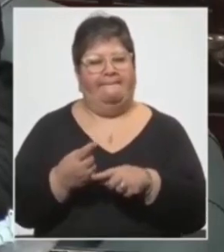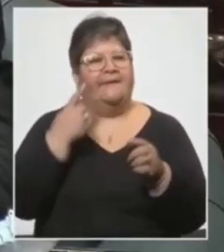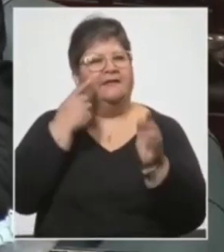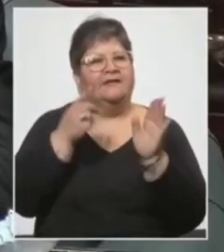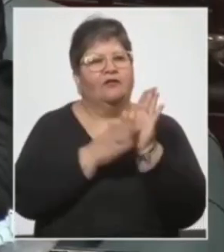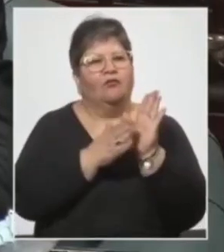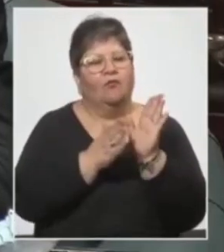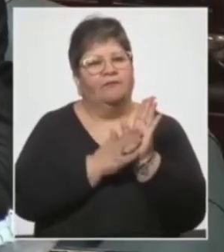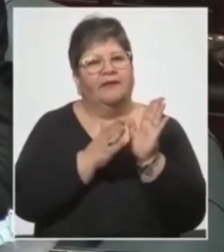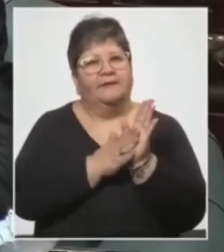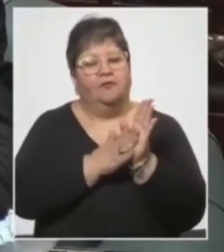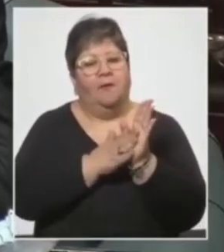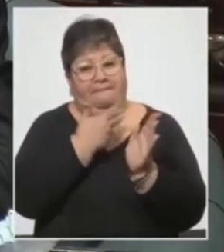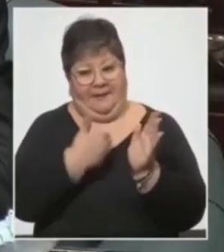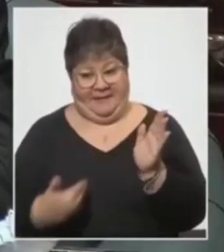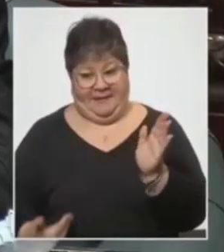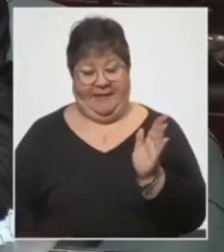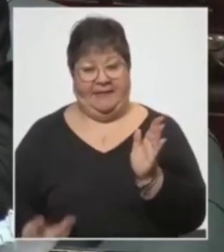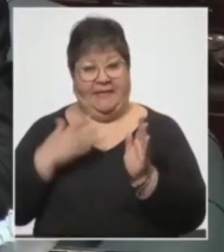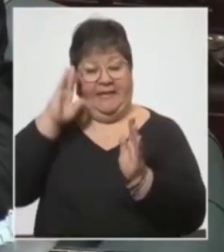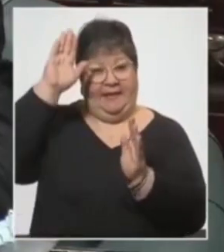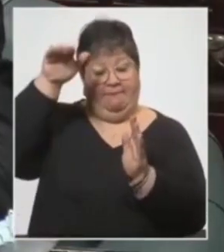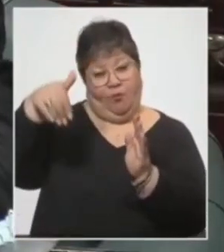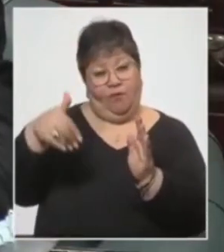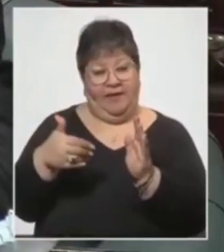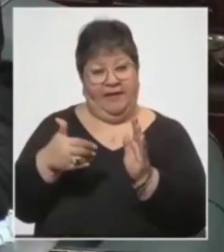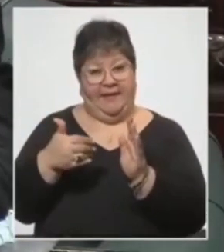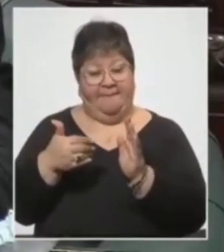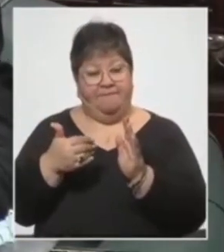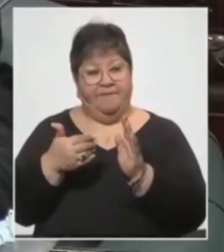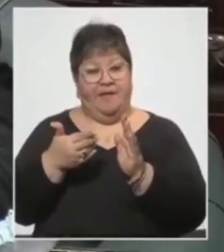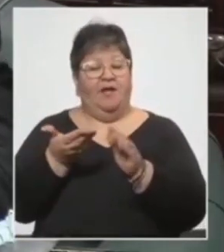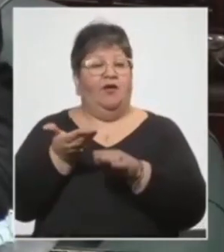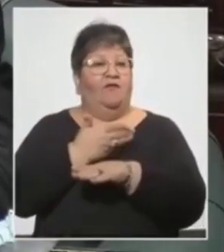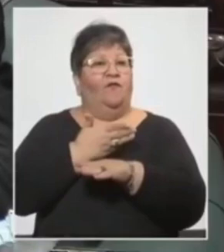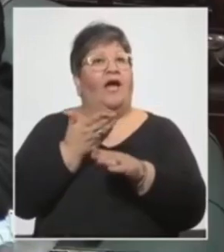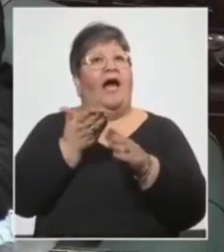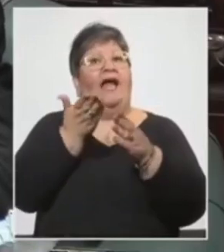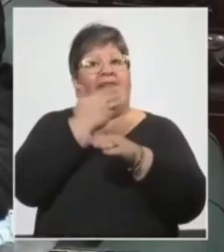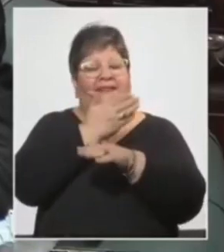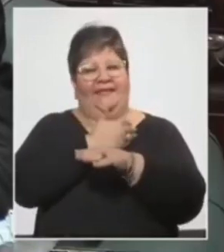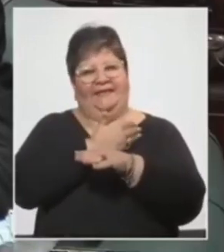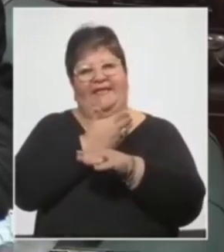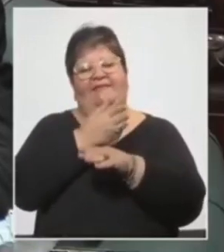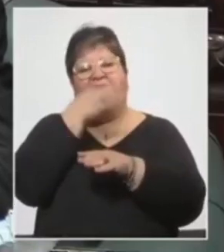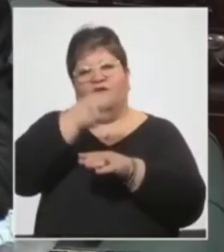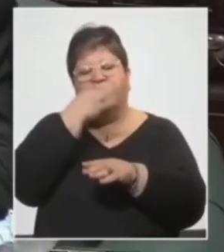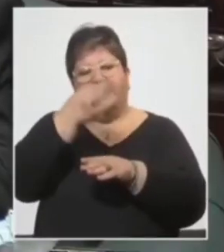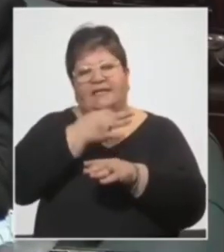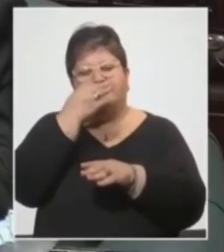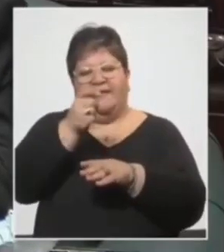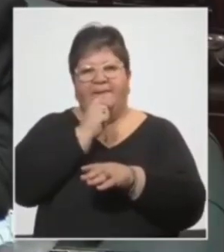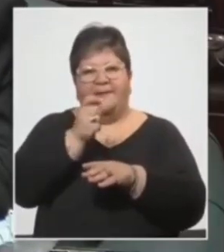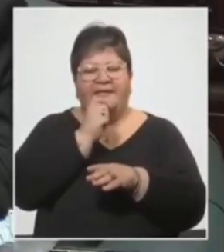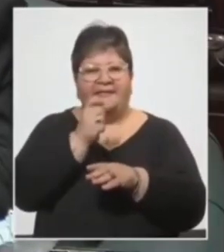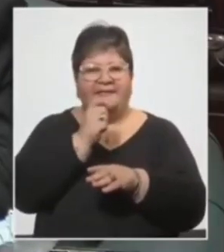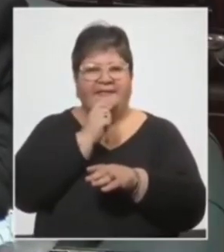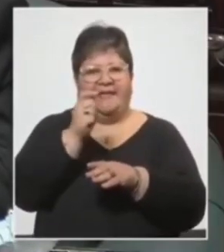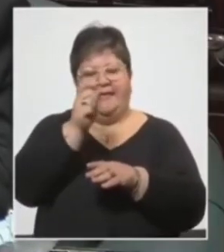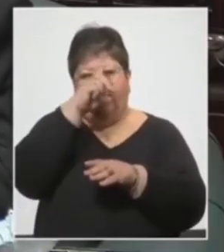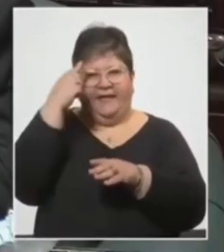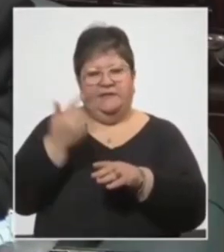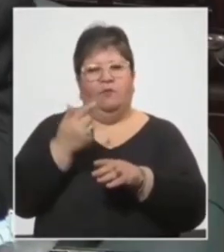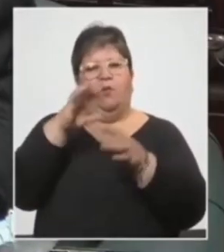llegó a la Presidencia de la República incluso antes de la conferencia de prensa que hiciera el Gobierno y el Presidente de la República anunciando